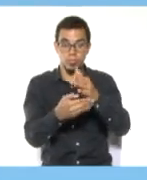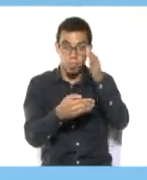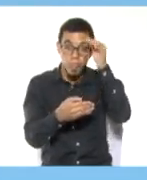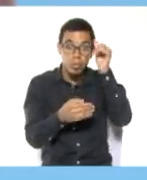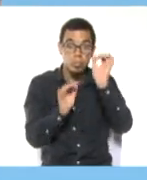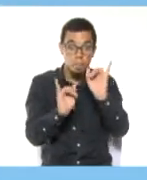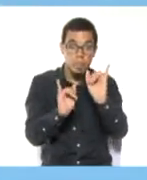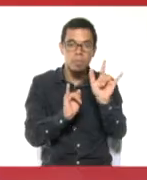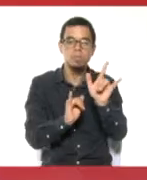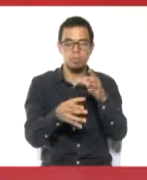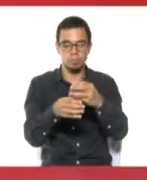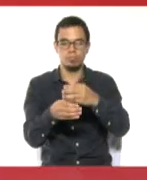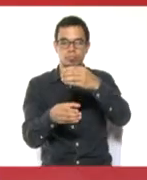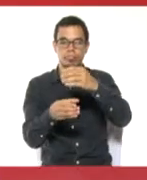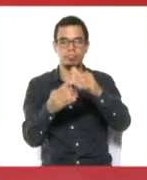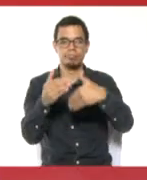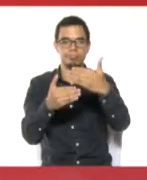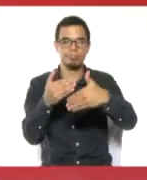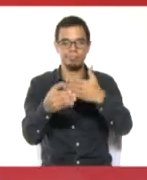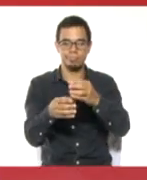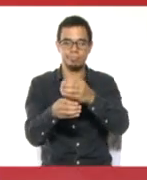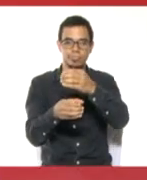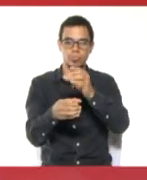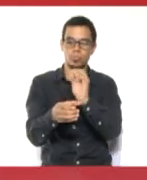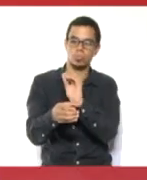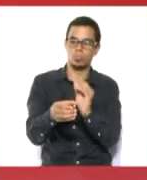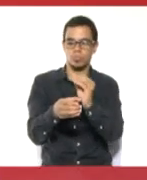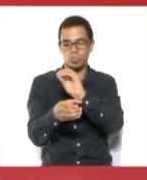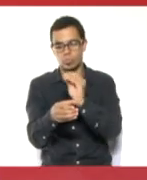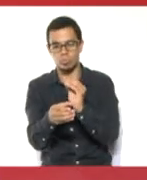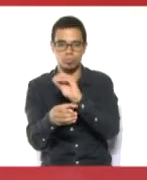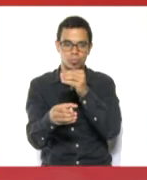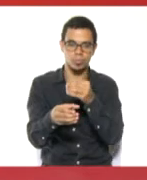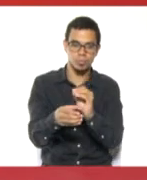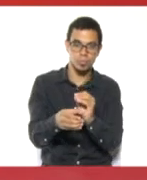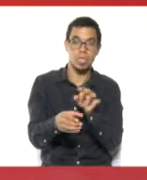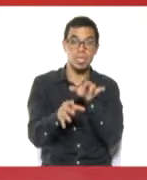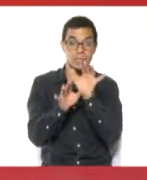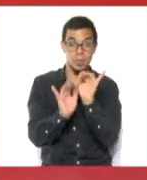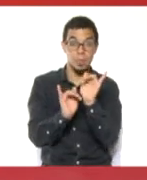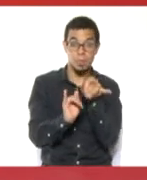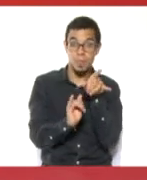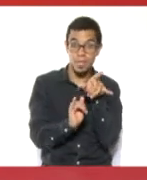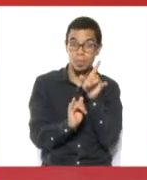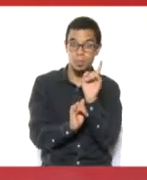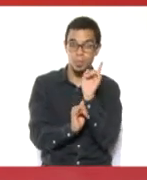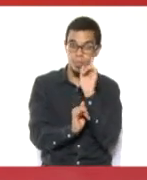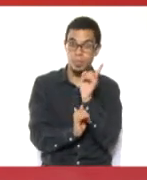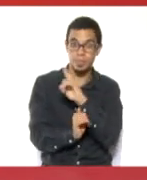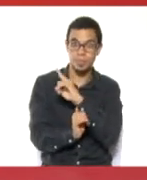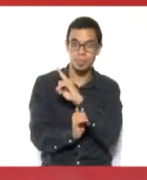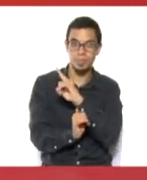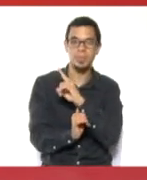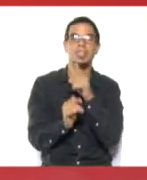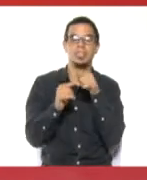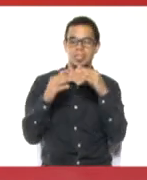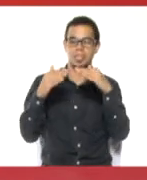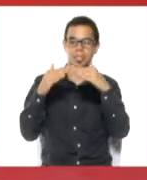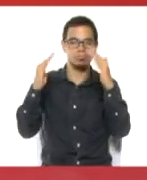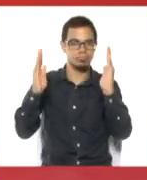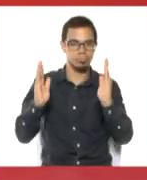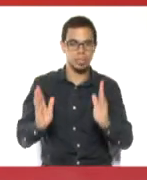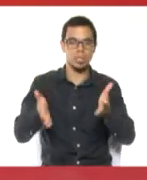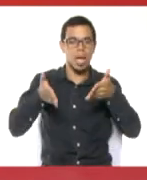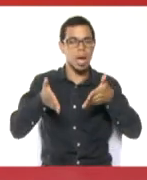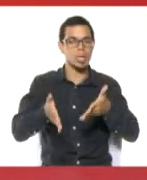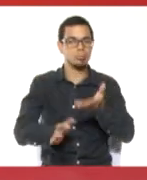También podemos hacer con esto nuestro pesebre navideño. No necesariamente tenemos que tener las figuras ya hechas, compradas. Si